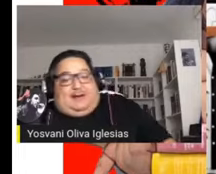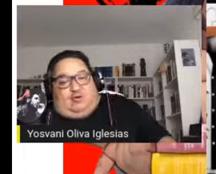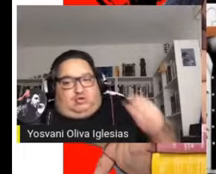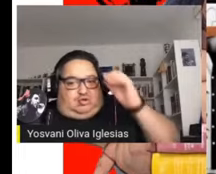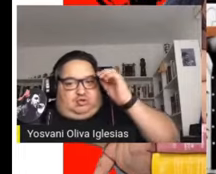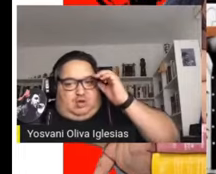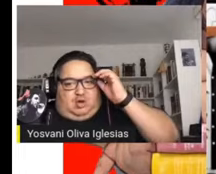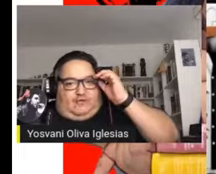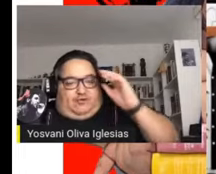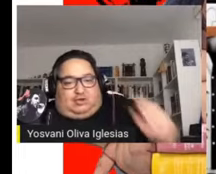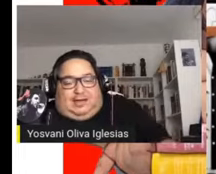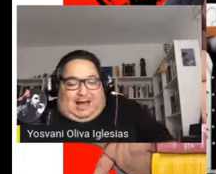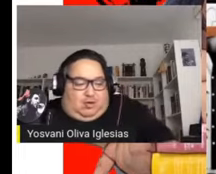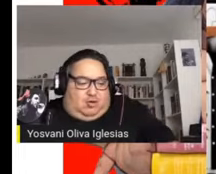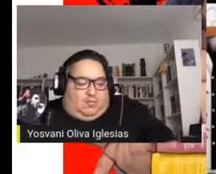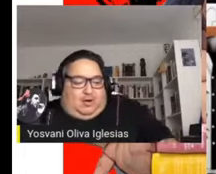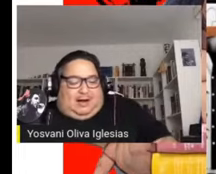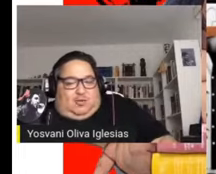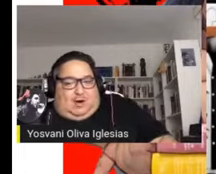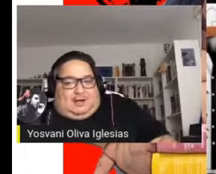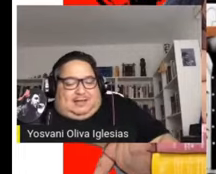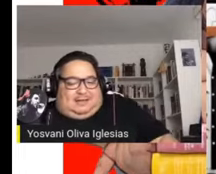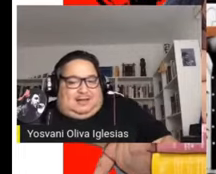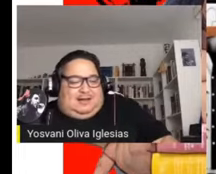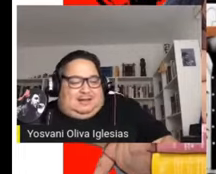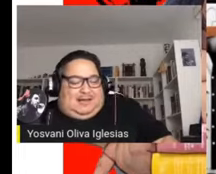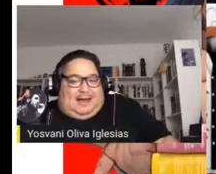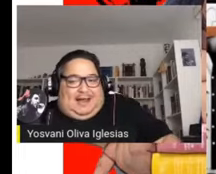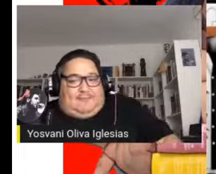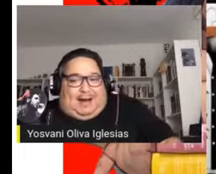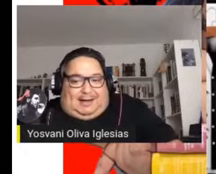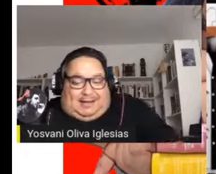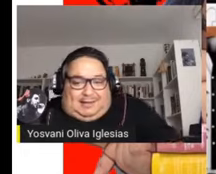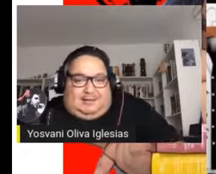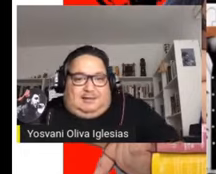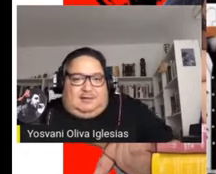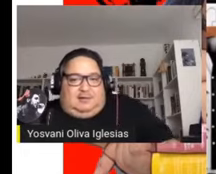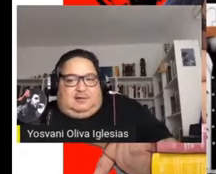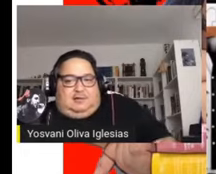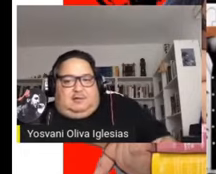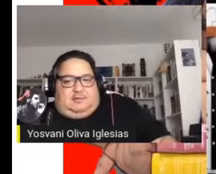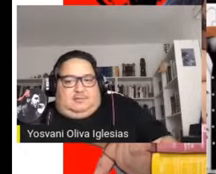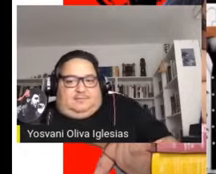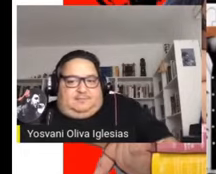de los fusilados por las revueltas del Haymarket,